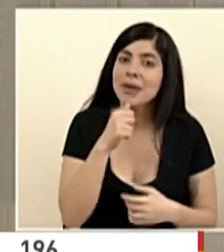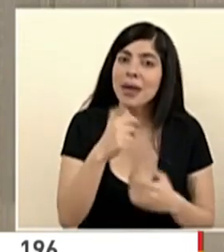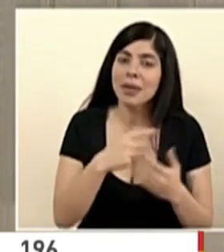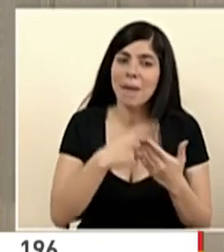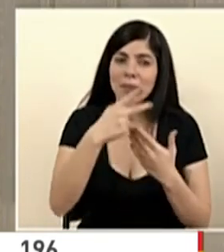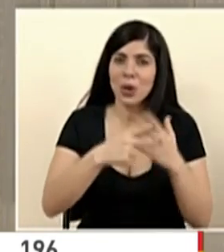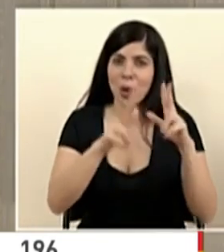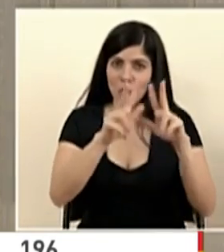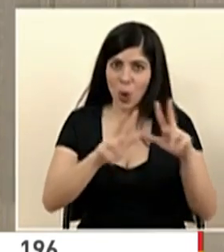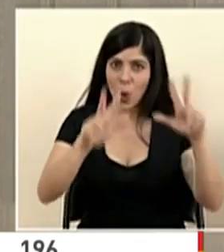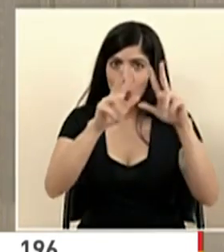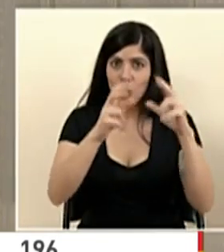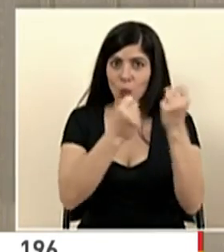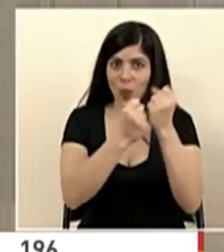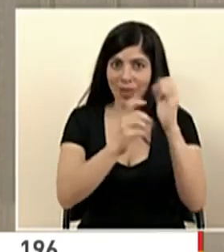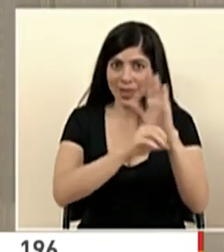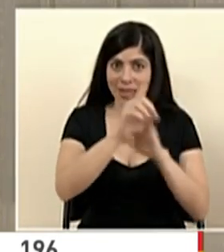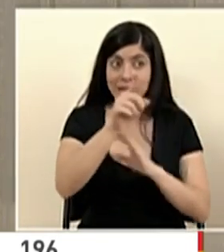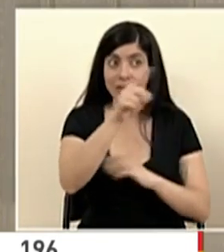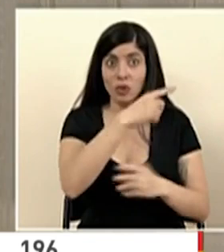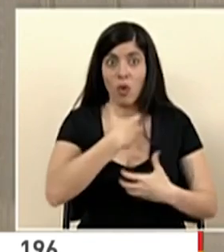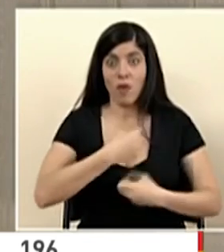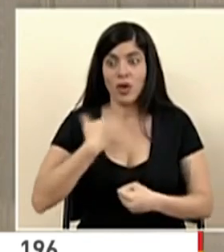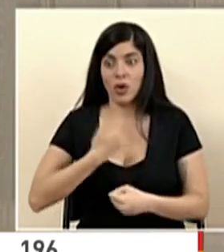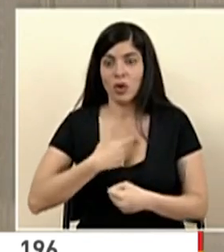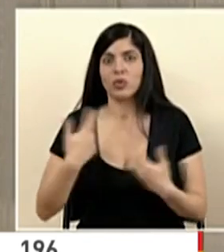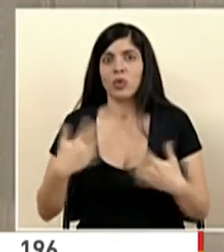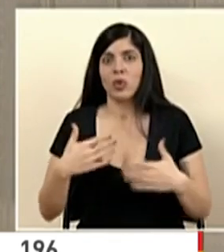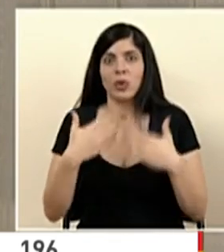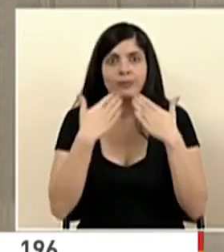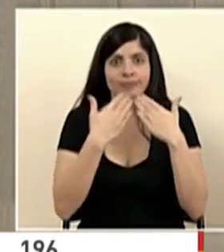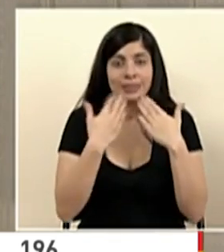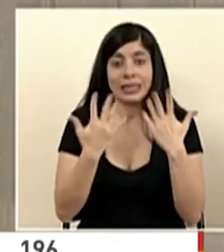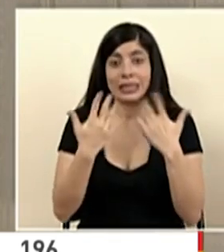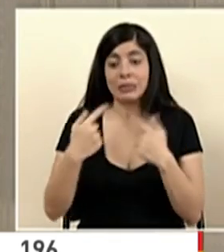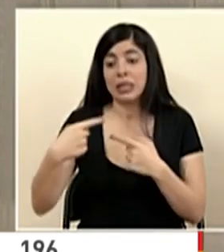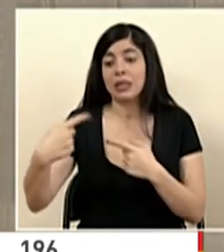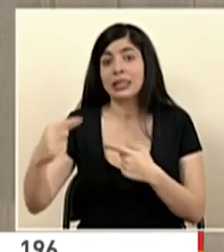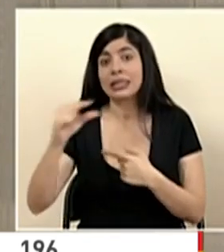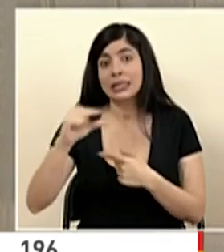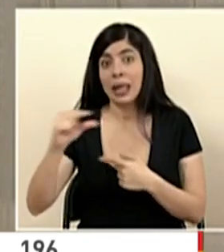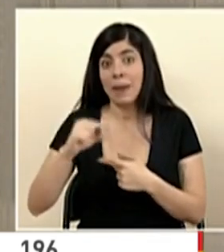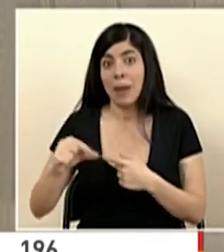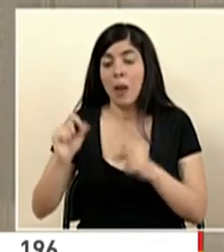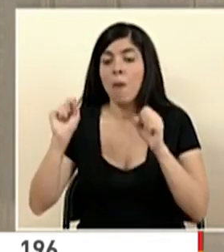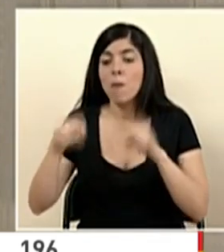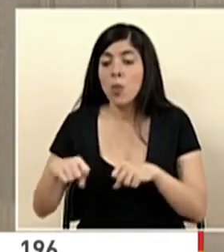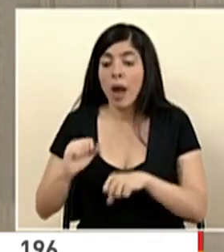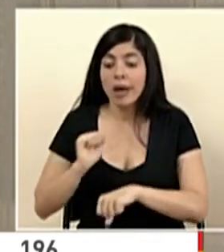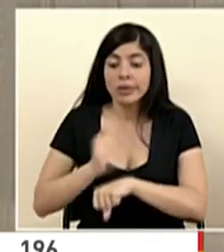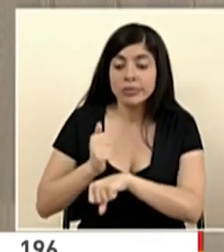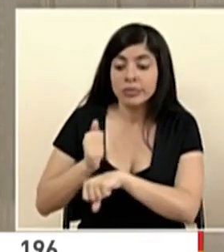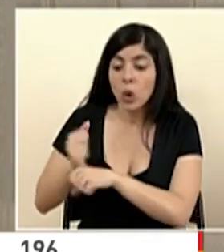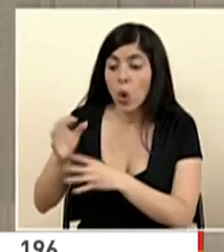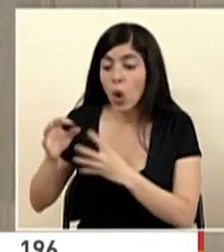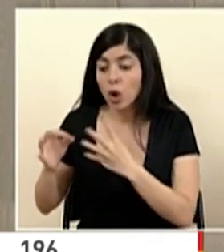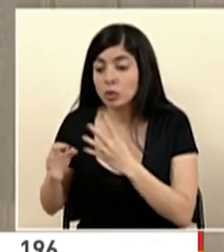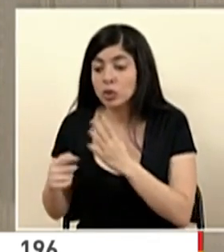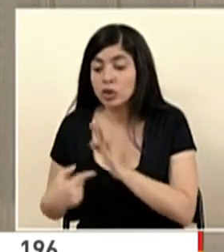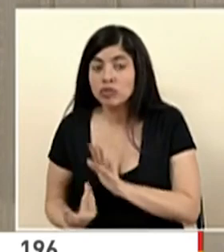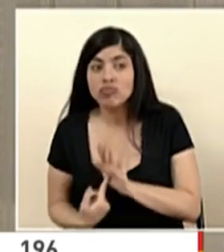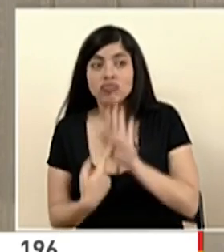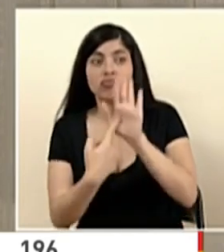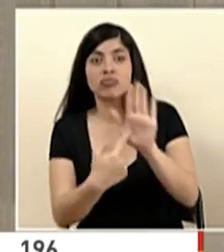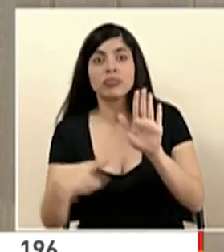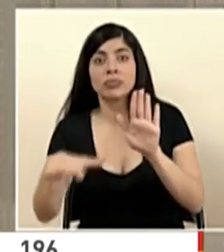de Naciones Unidas para el Desarrollo y esperamos en las próximas semanas poder tener alternativas, ponerlas a disposición